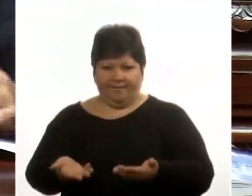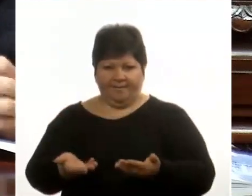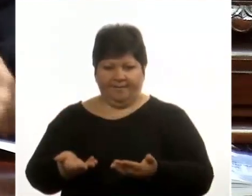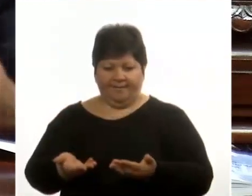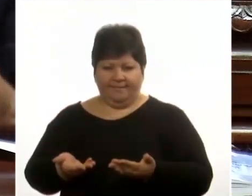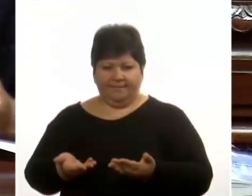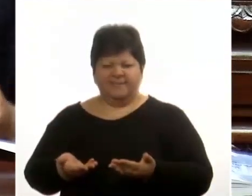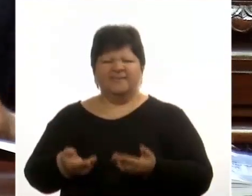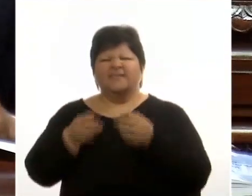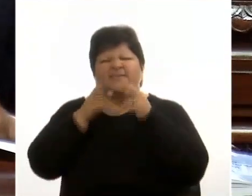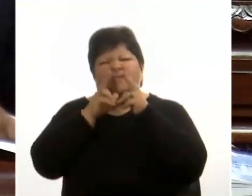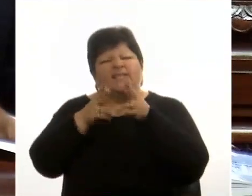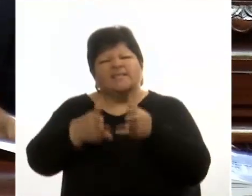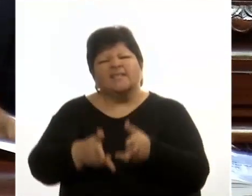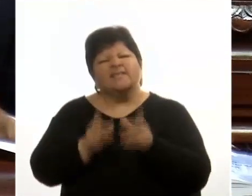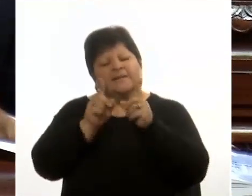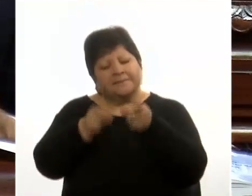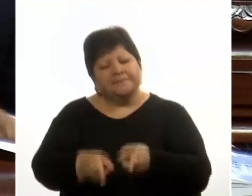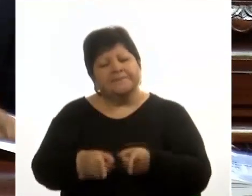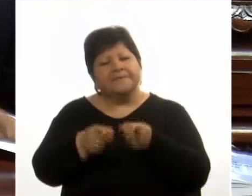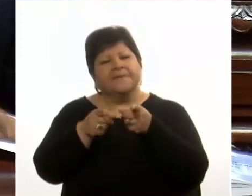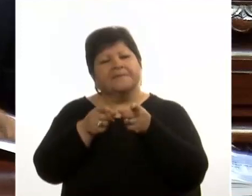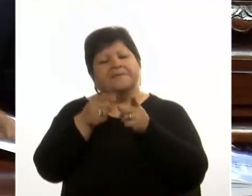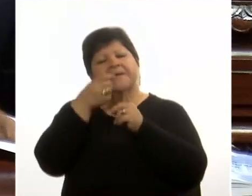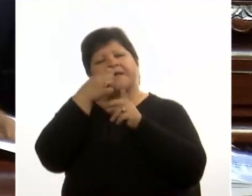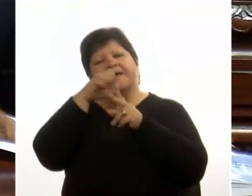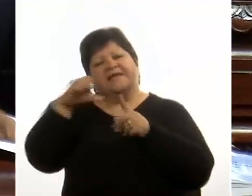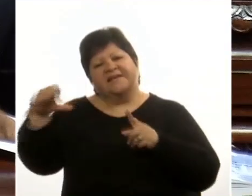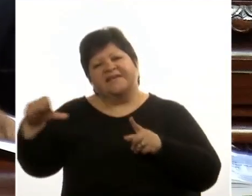Qué decir de la energía eléctrica, señora Presidente.